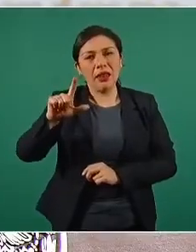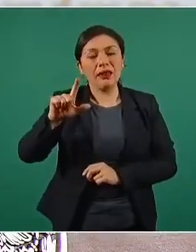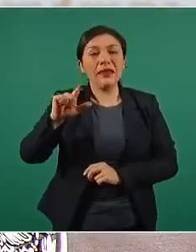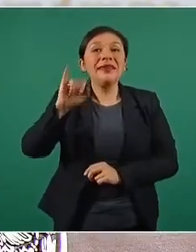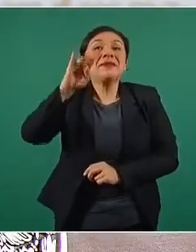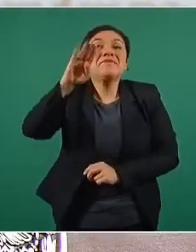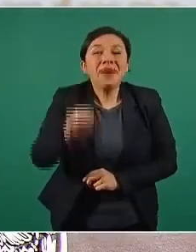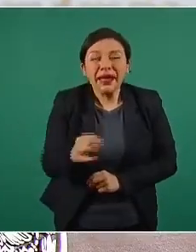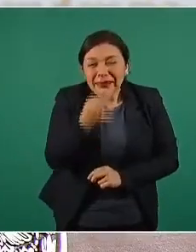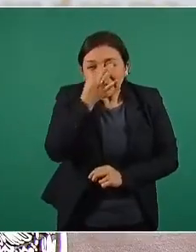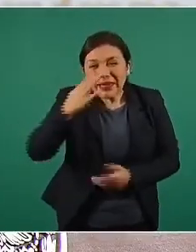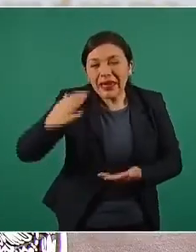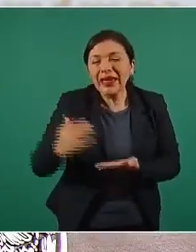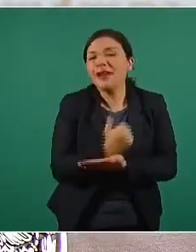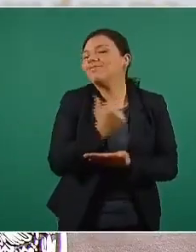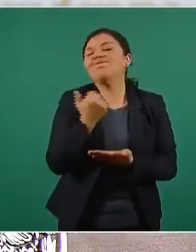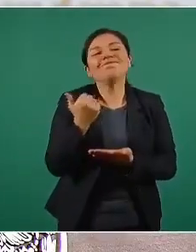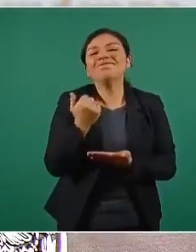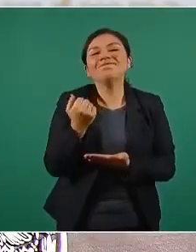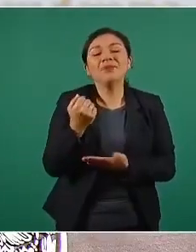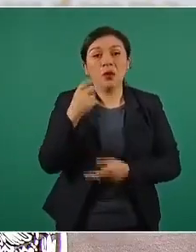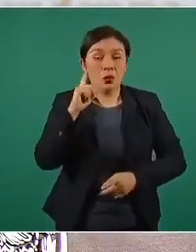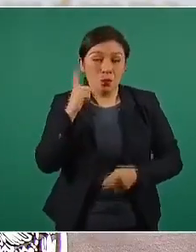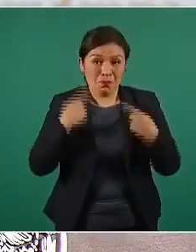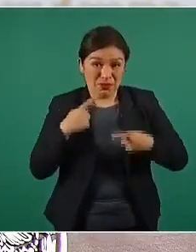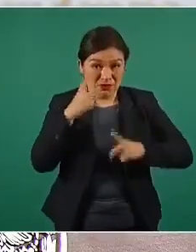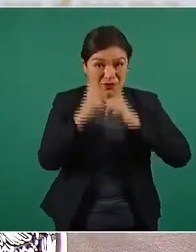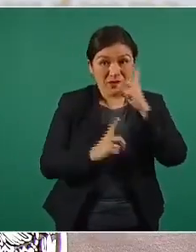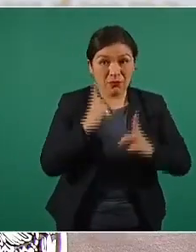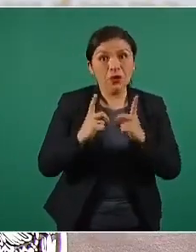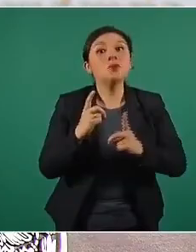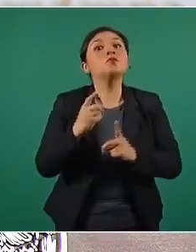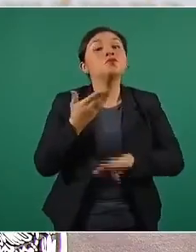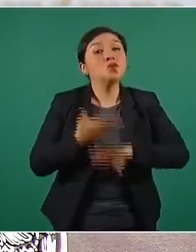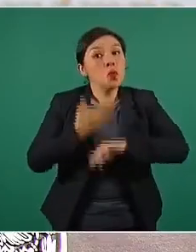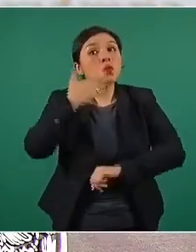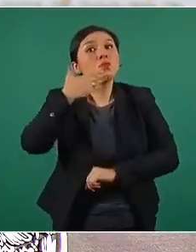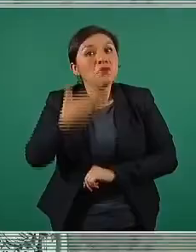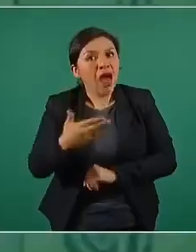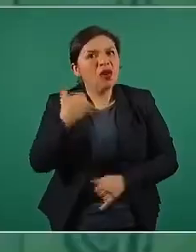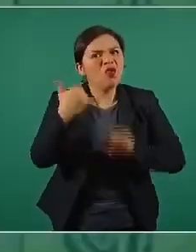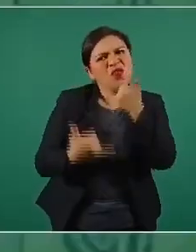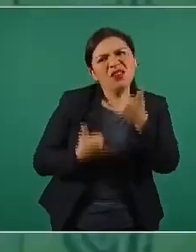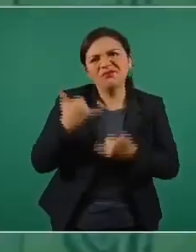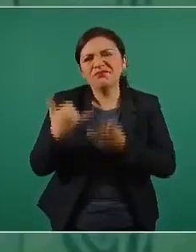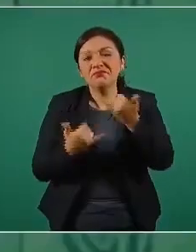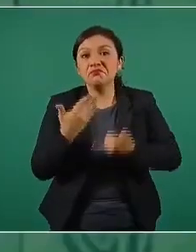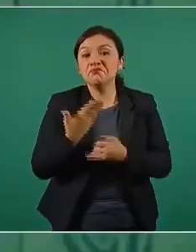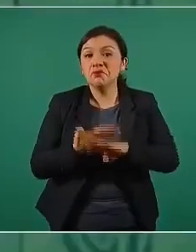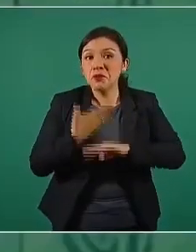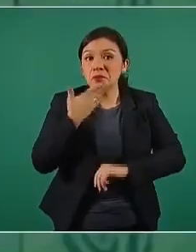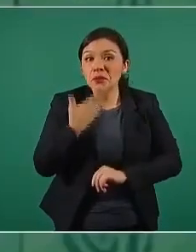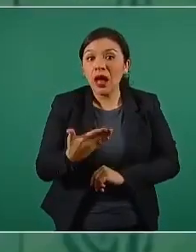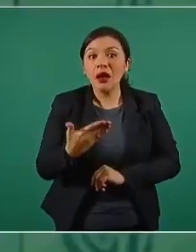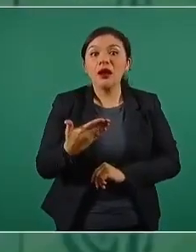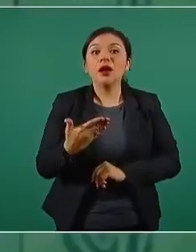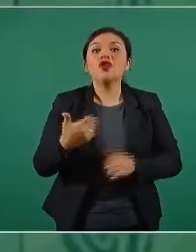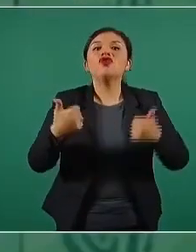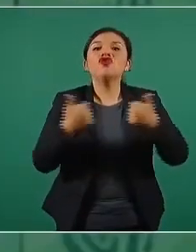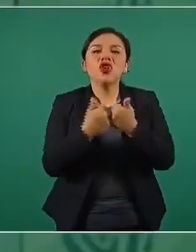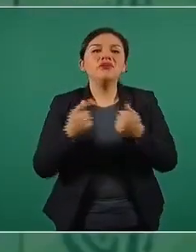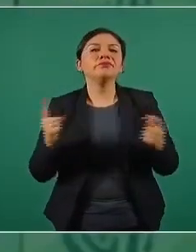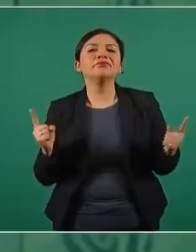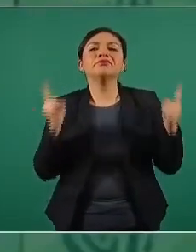los bolistas que enfrentaron